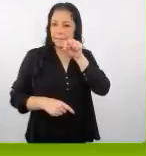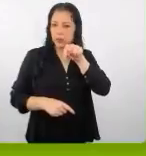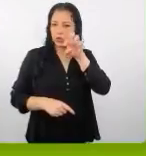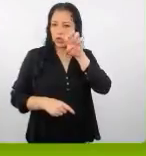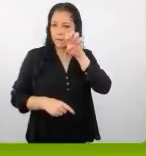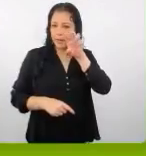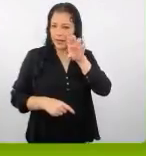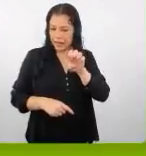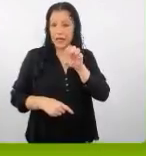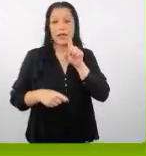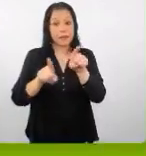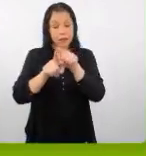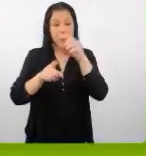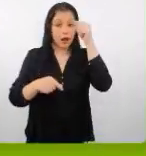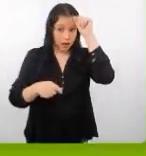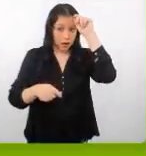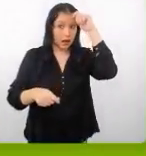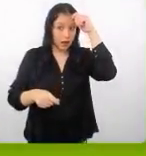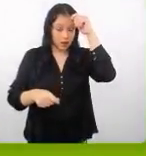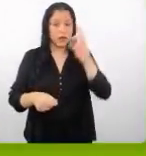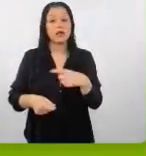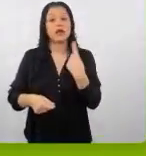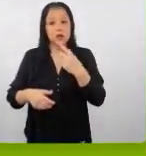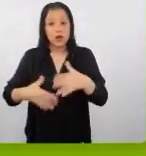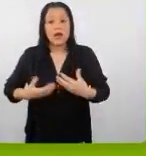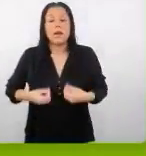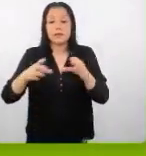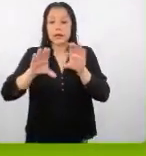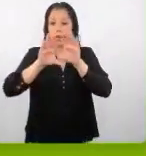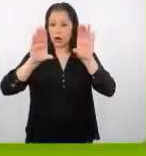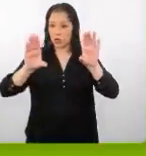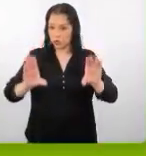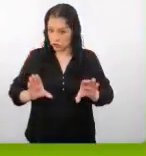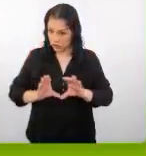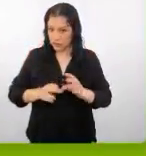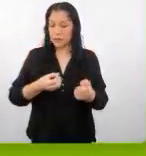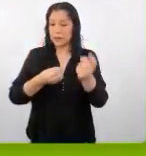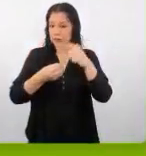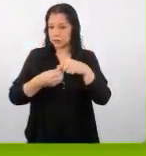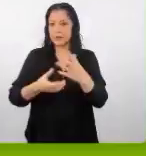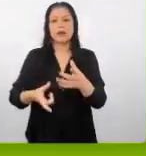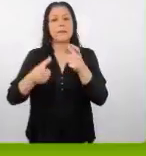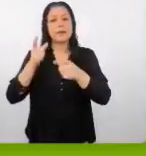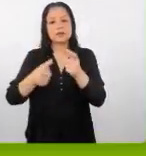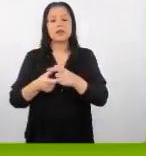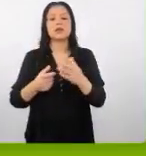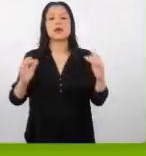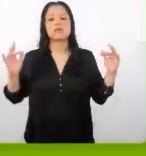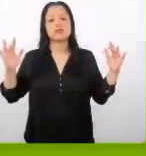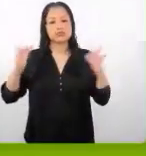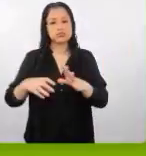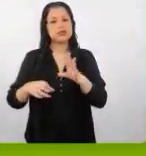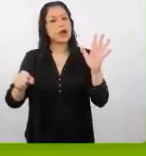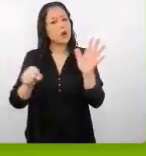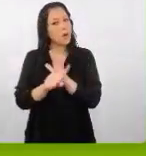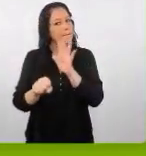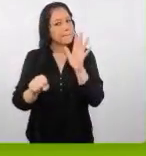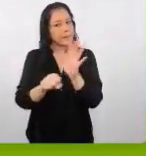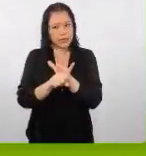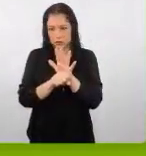asimismo recordarles que solo pueden recibir tu constancia de participación los que hayan asistido a todas las capacitaciones